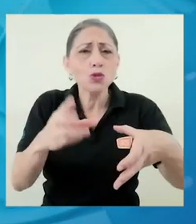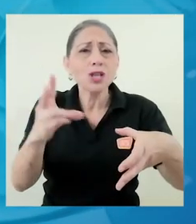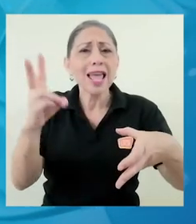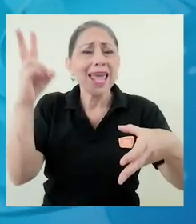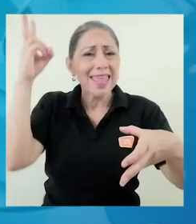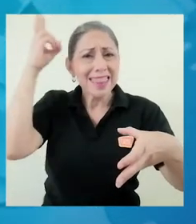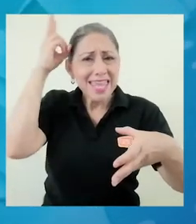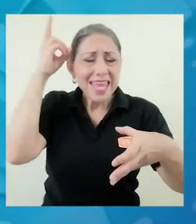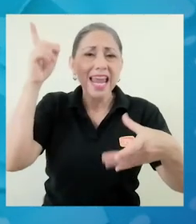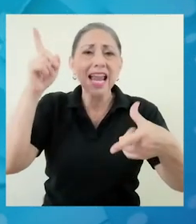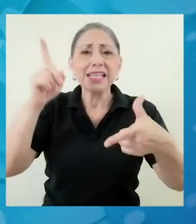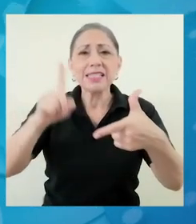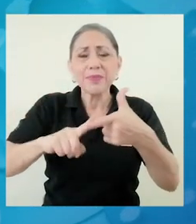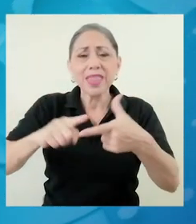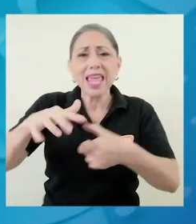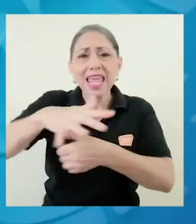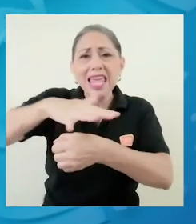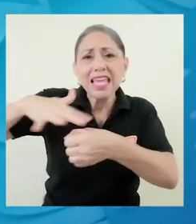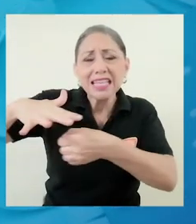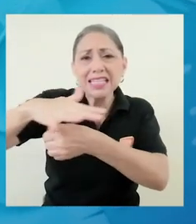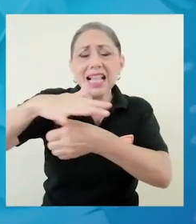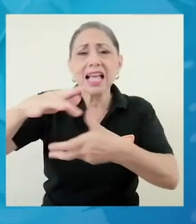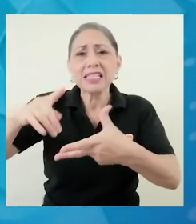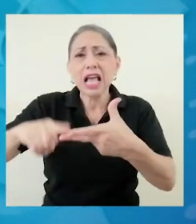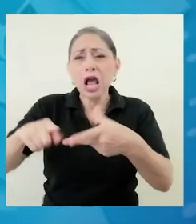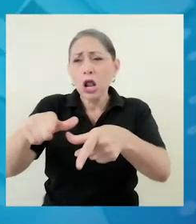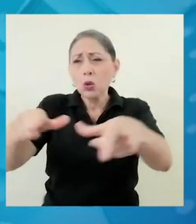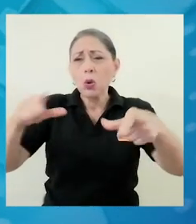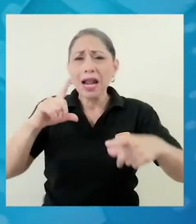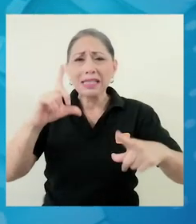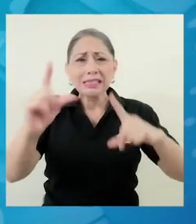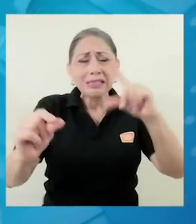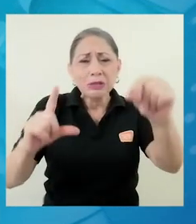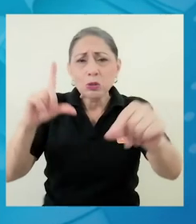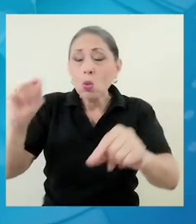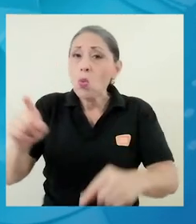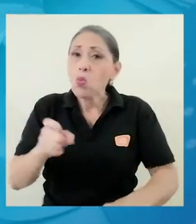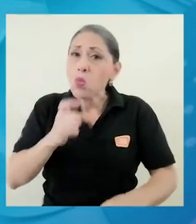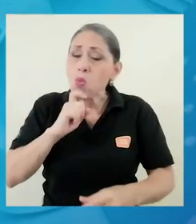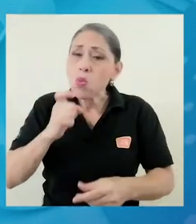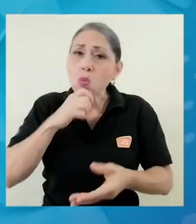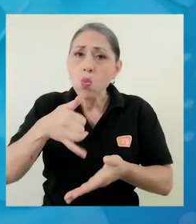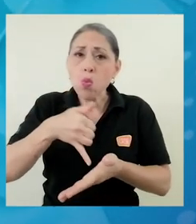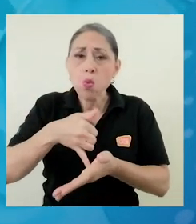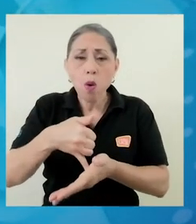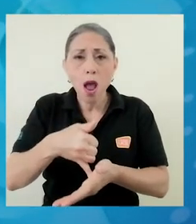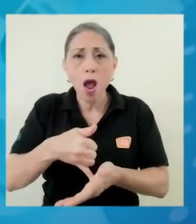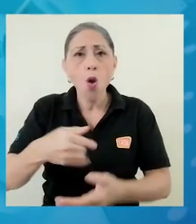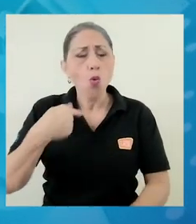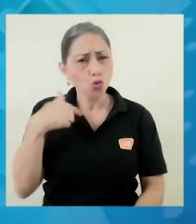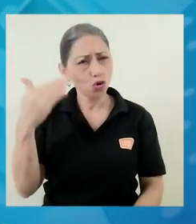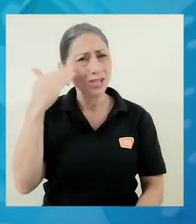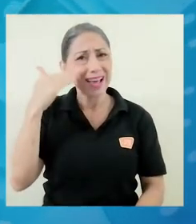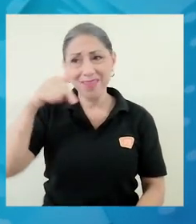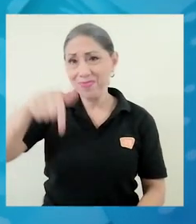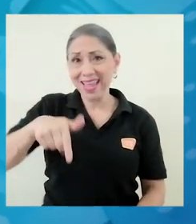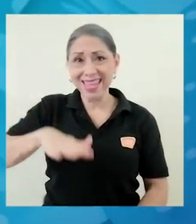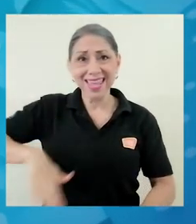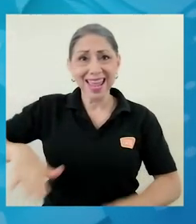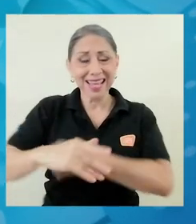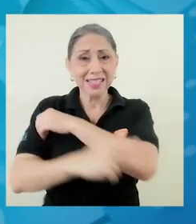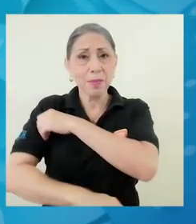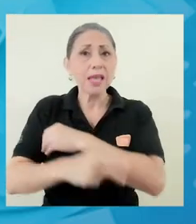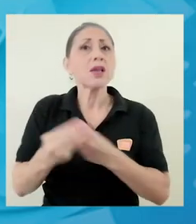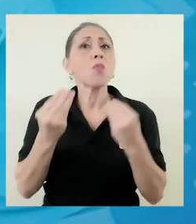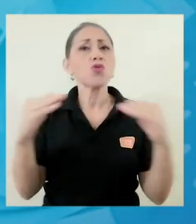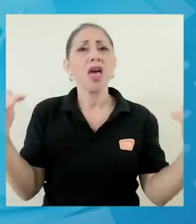islas de estudiantes personas que están realmente muy vulnerables de uno sabe que en este país hay todavía mucha desigualdad